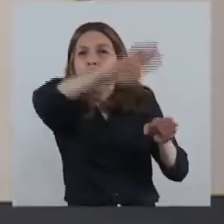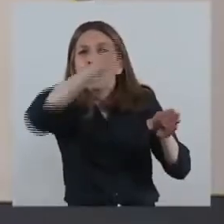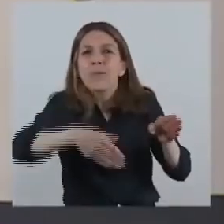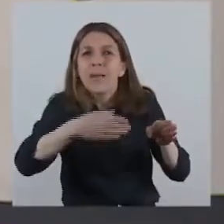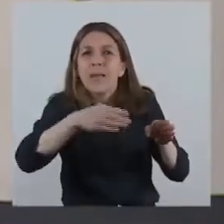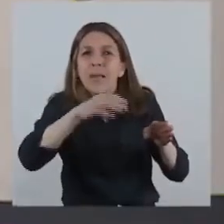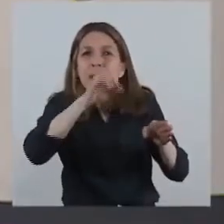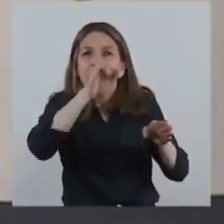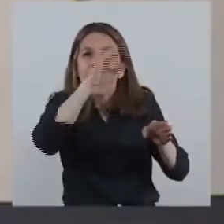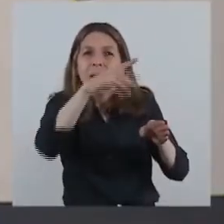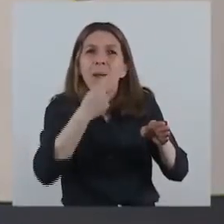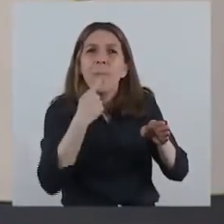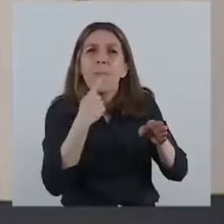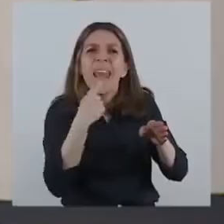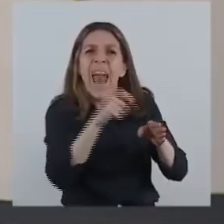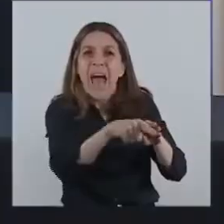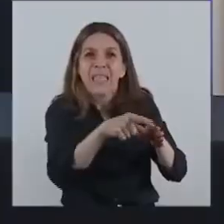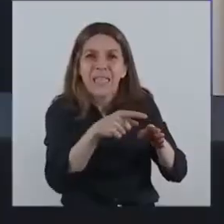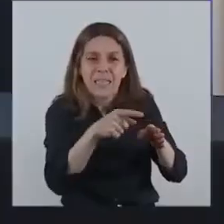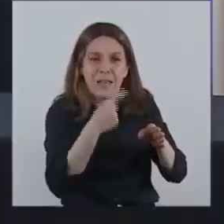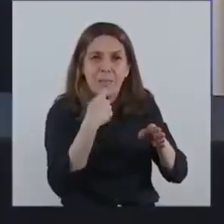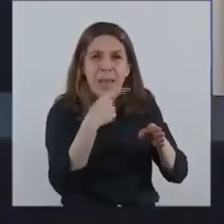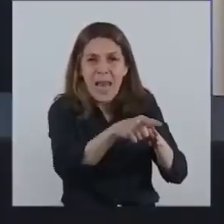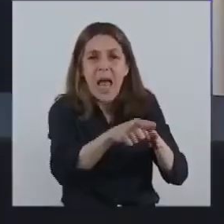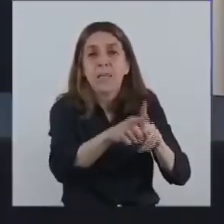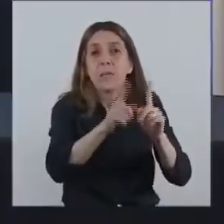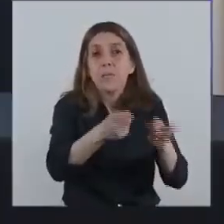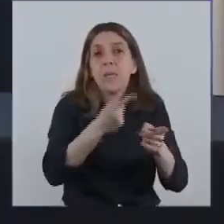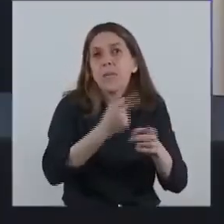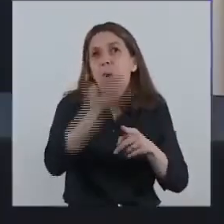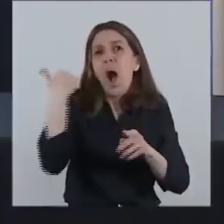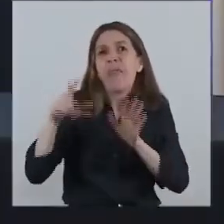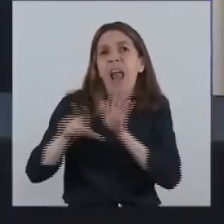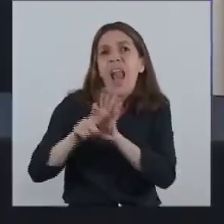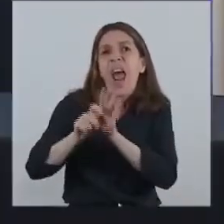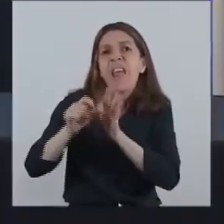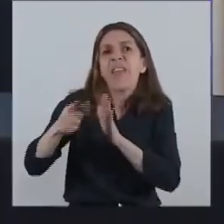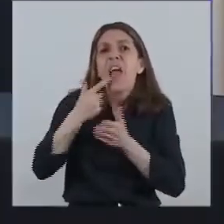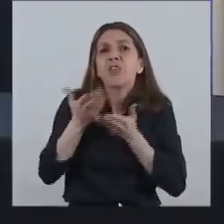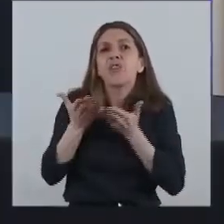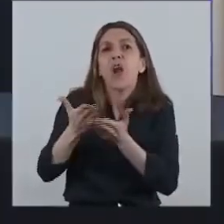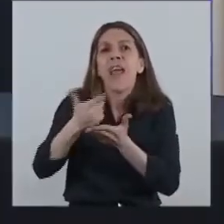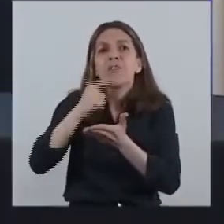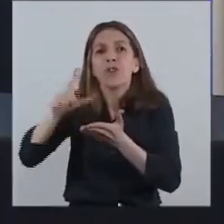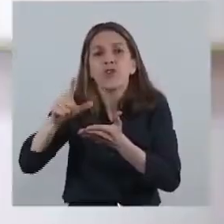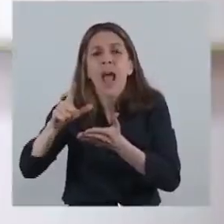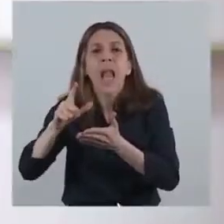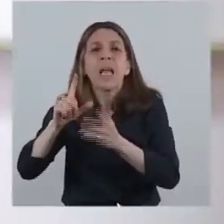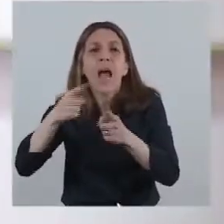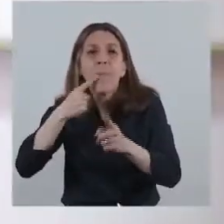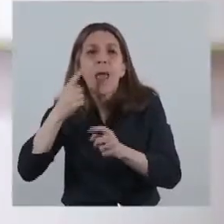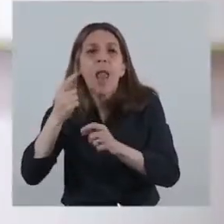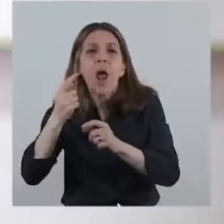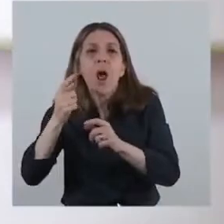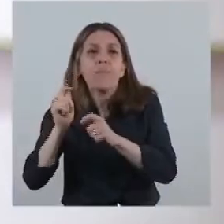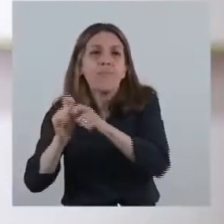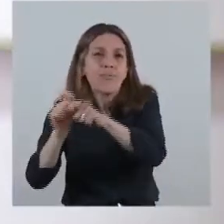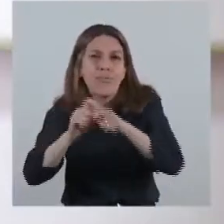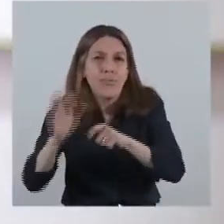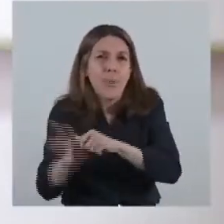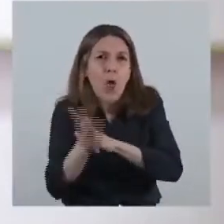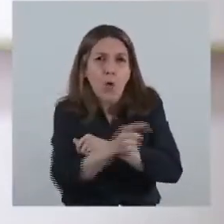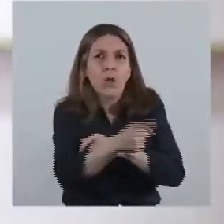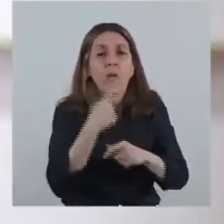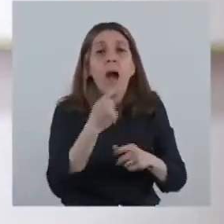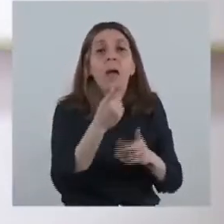Se establece, se reglamenta lo que establecía la Ley de Solidaridad Social y Reactivación Productiva, que es una reducción